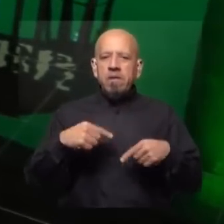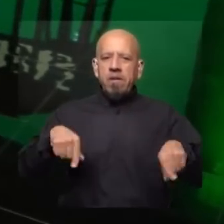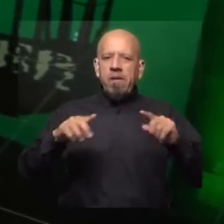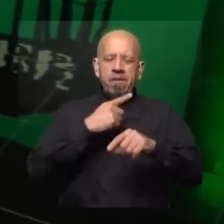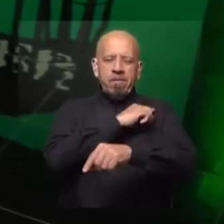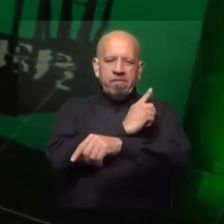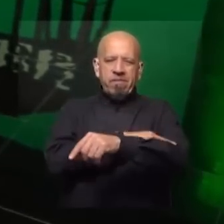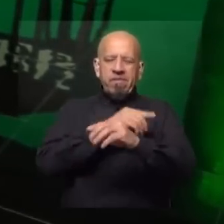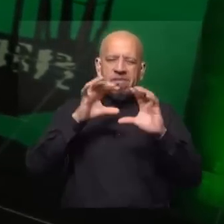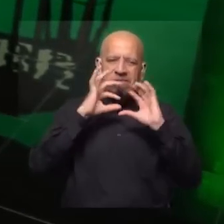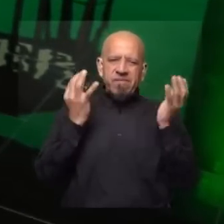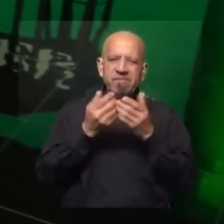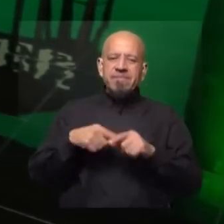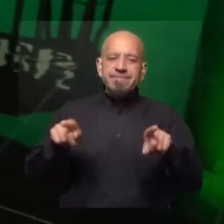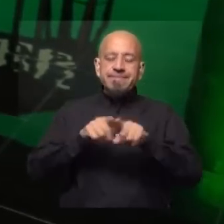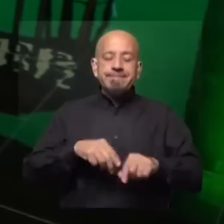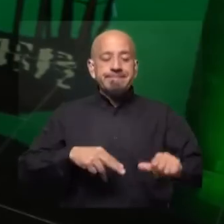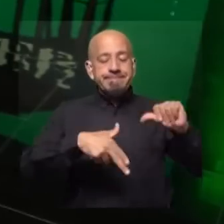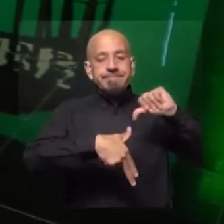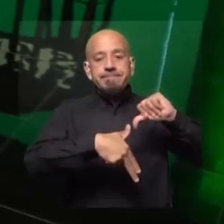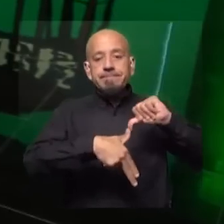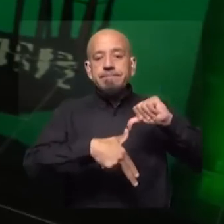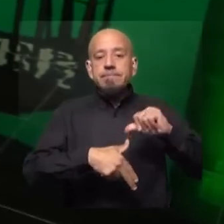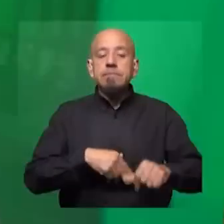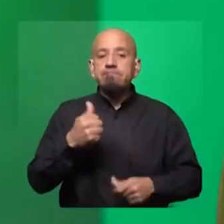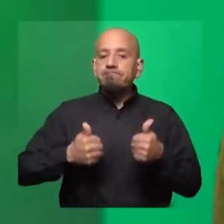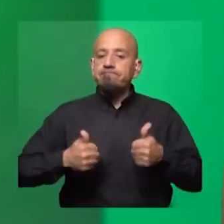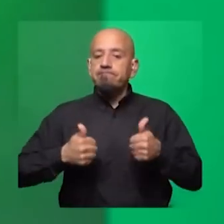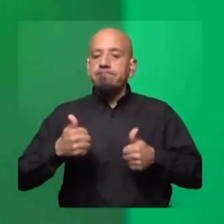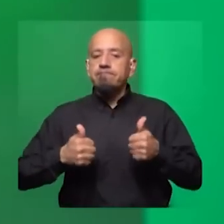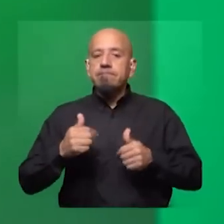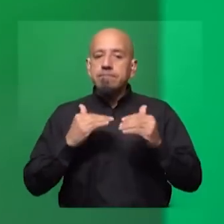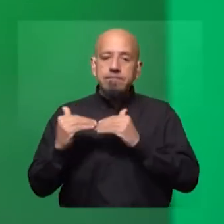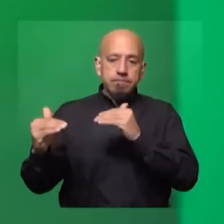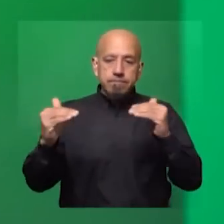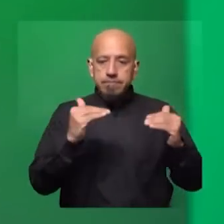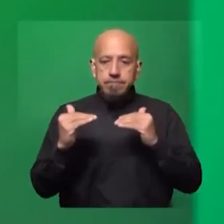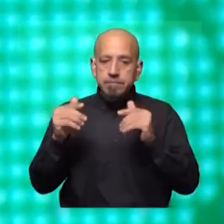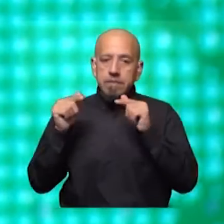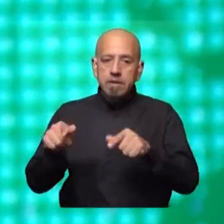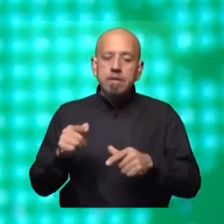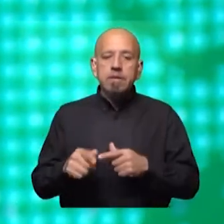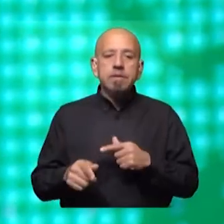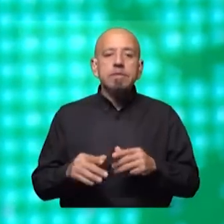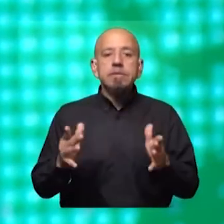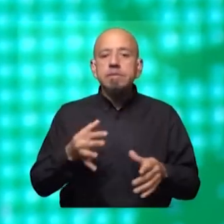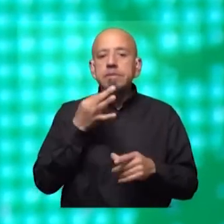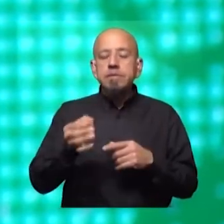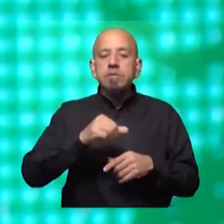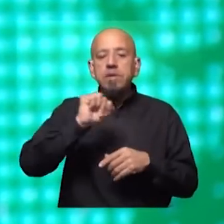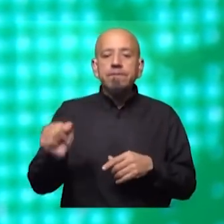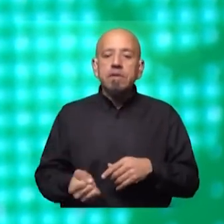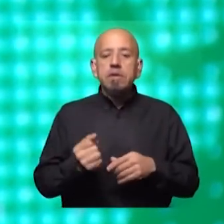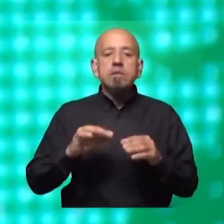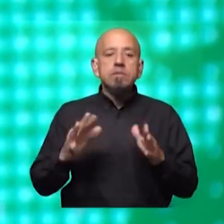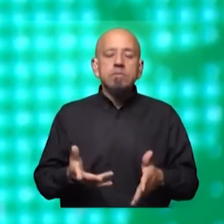potencias. Y al igual que con América Latina, se disputan justamente la hegemonía en esa región. Estamos hablando de un continente que ha estado